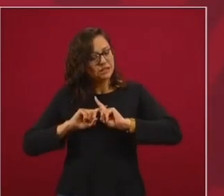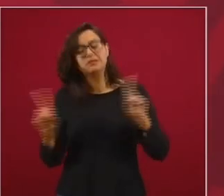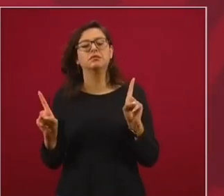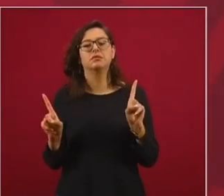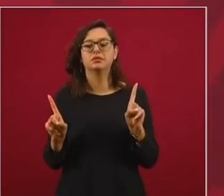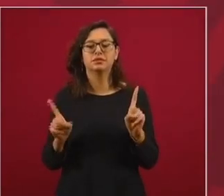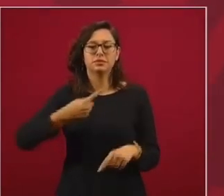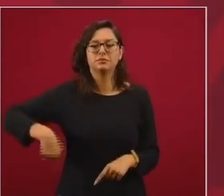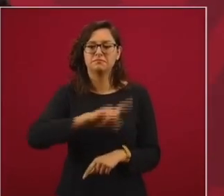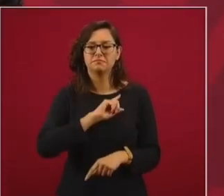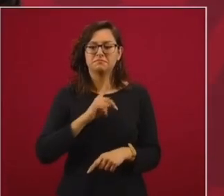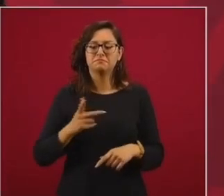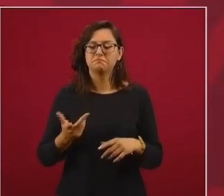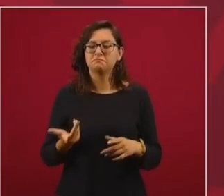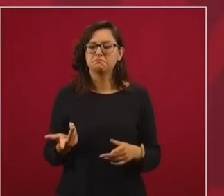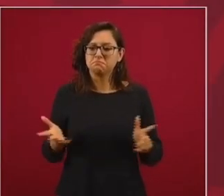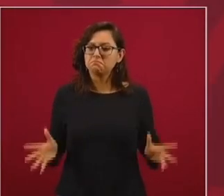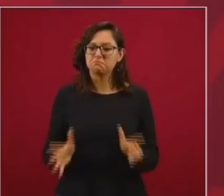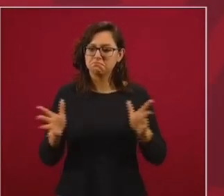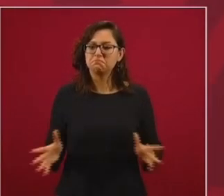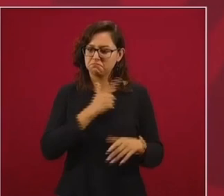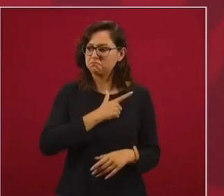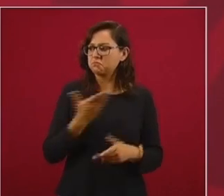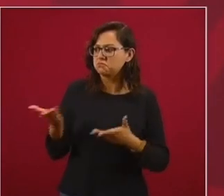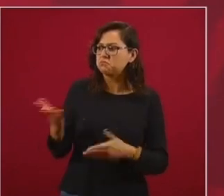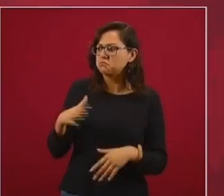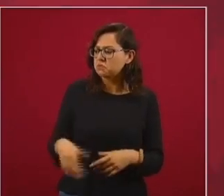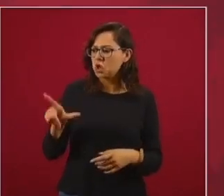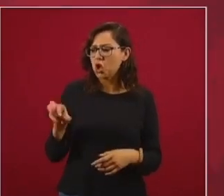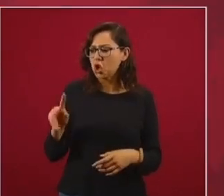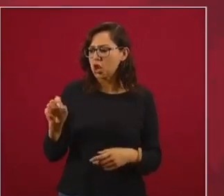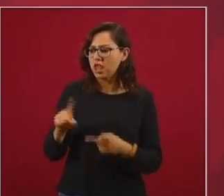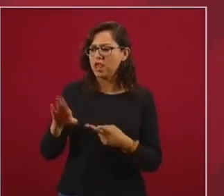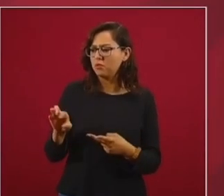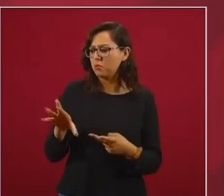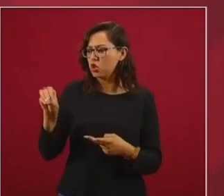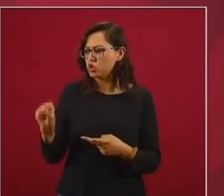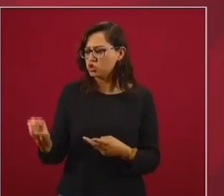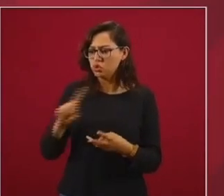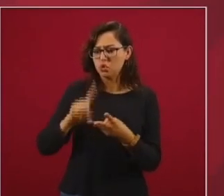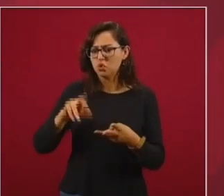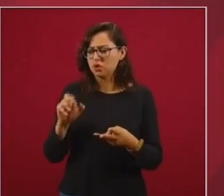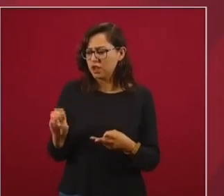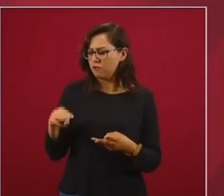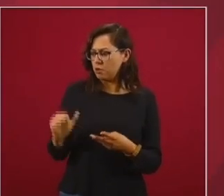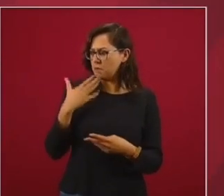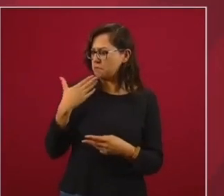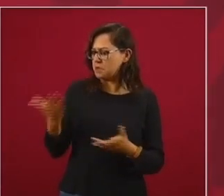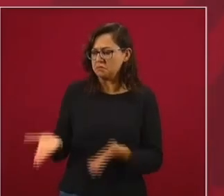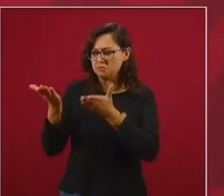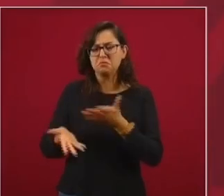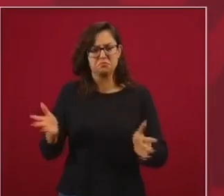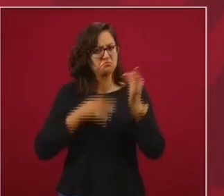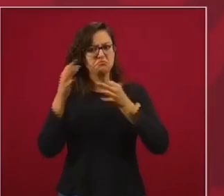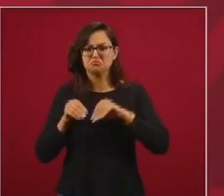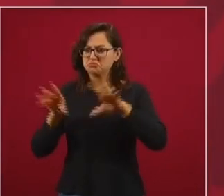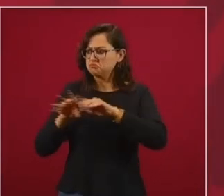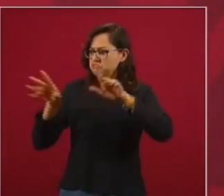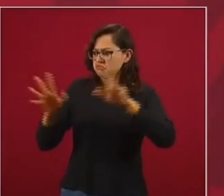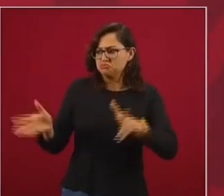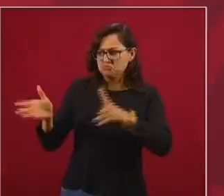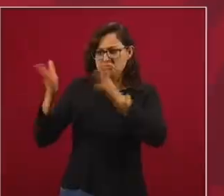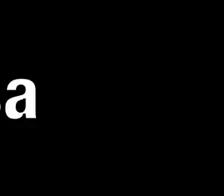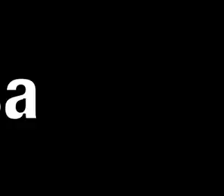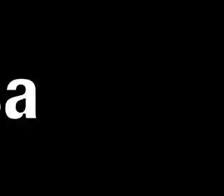promover a López de Mola y a Broso ya, el Reforma, y bueno, etcétera, etcétera, etcétera.